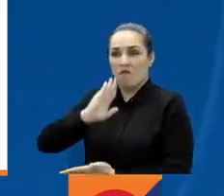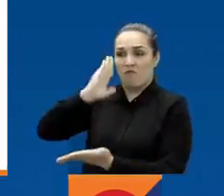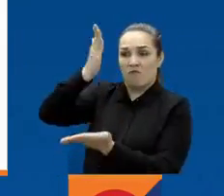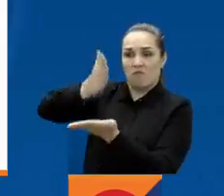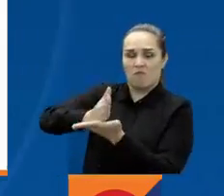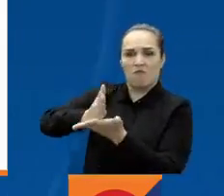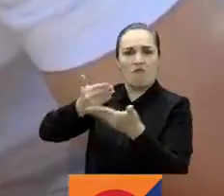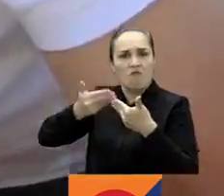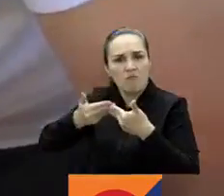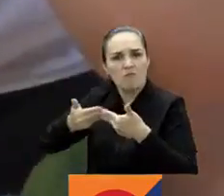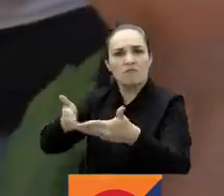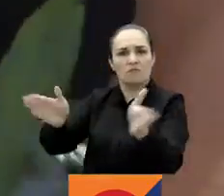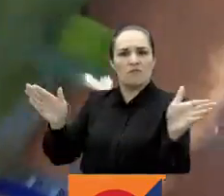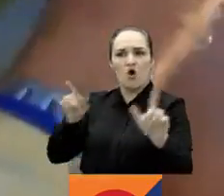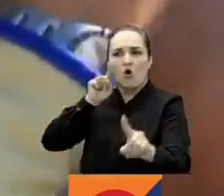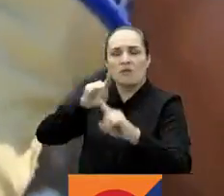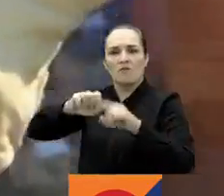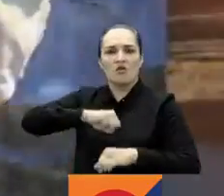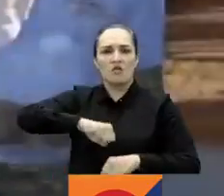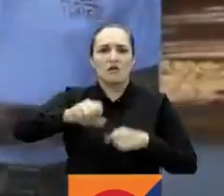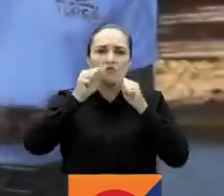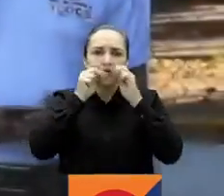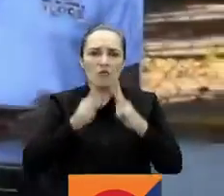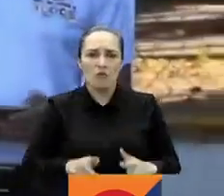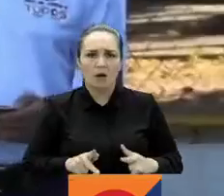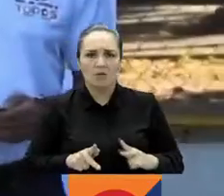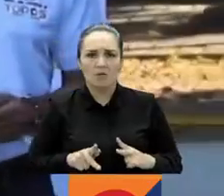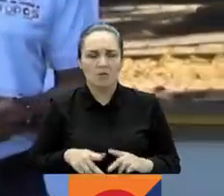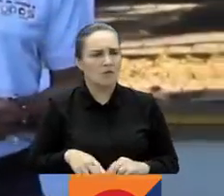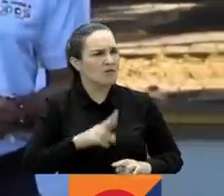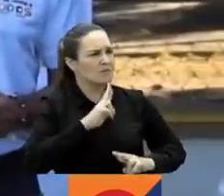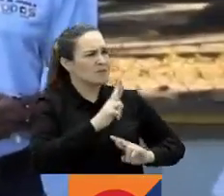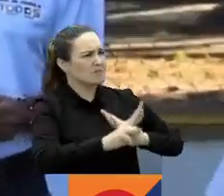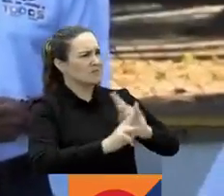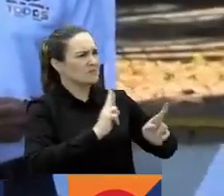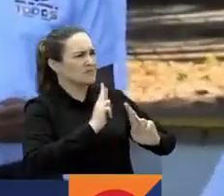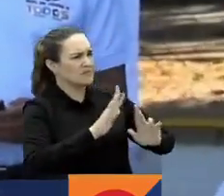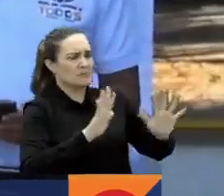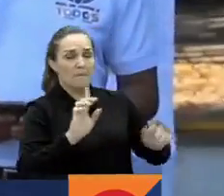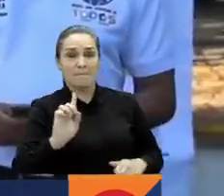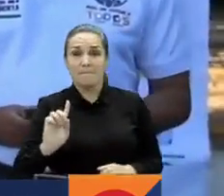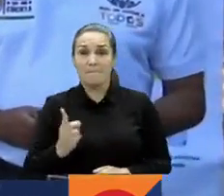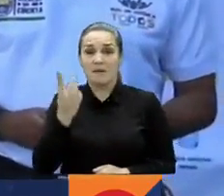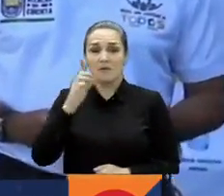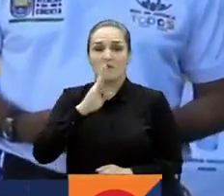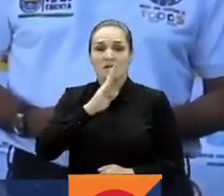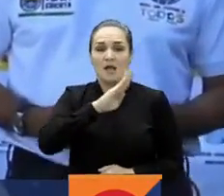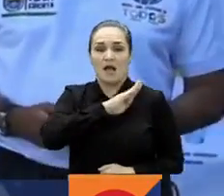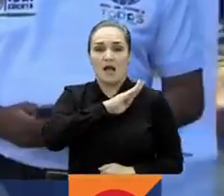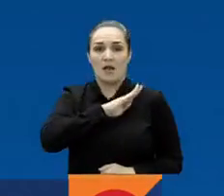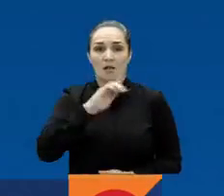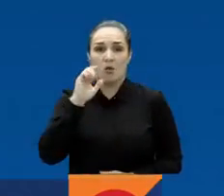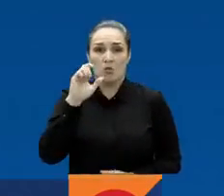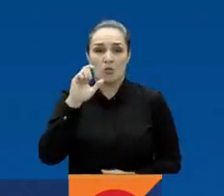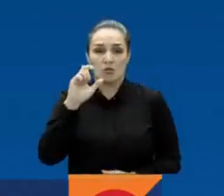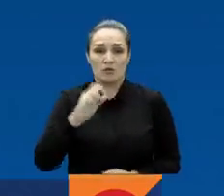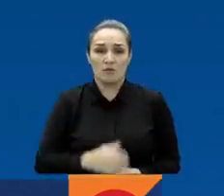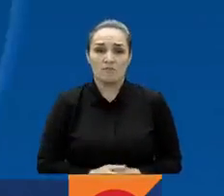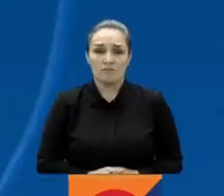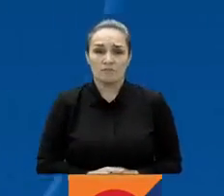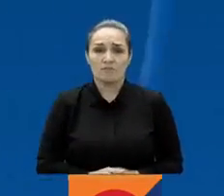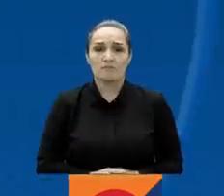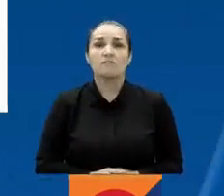derechos humanos en la frontera. Las reacciones comenzaron a aparecer. El primero en hacerlo fue el alcalde de Cucuta, Jairo Yáñez. Los